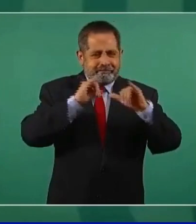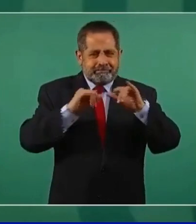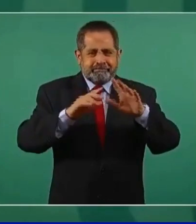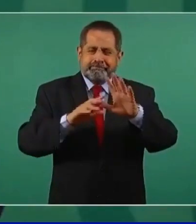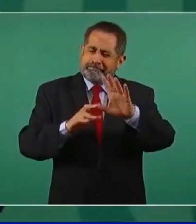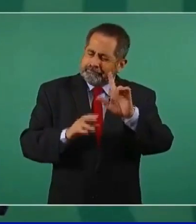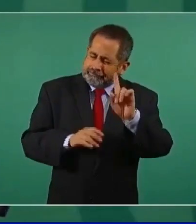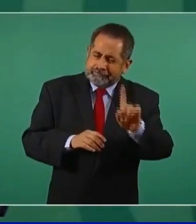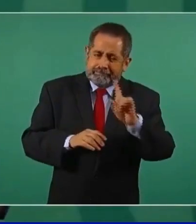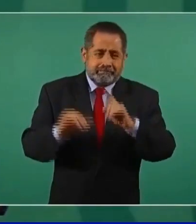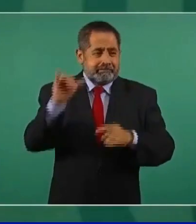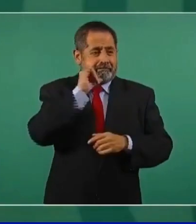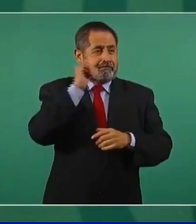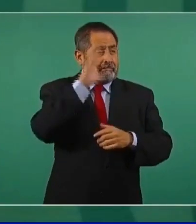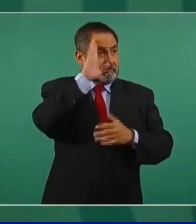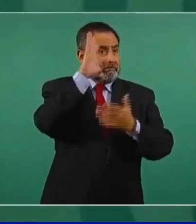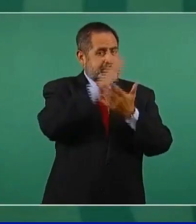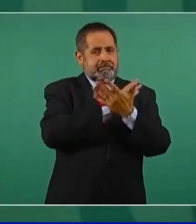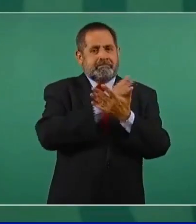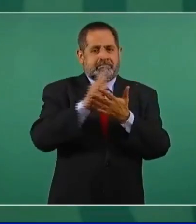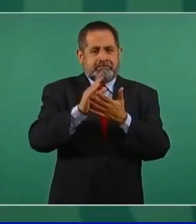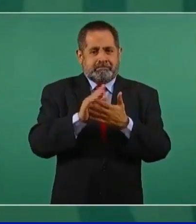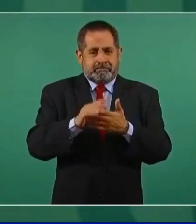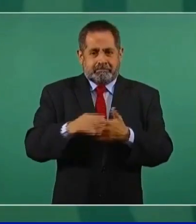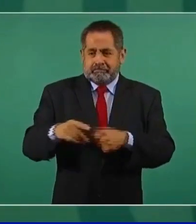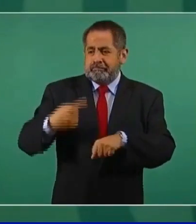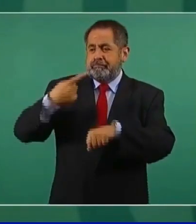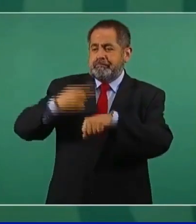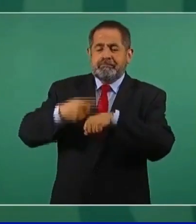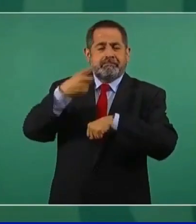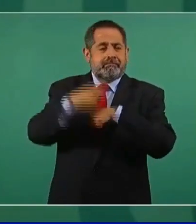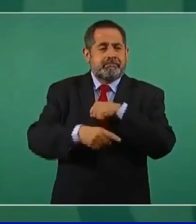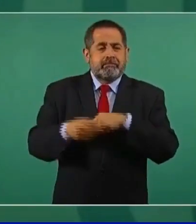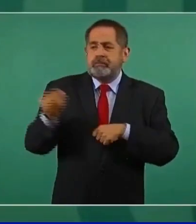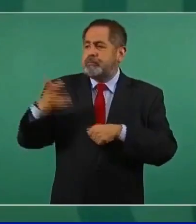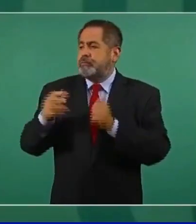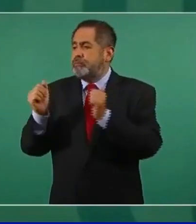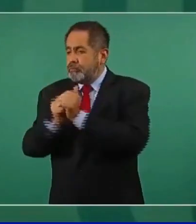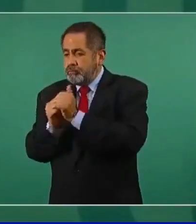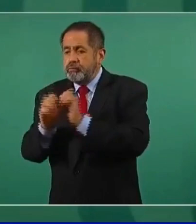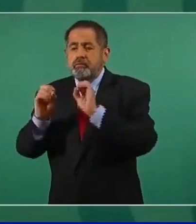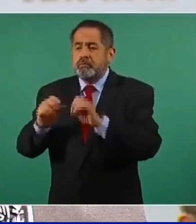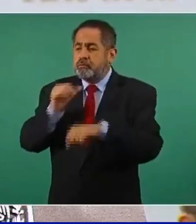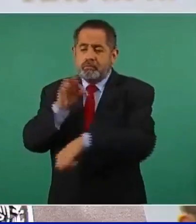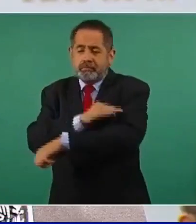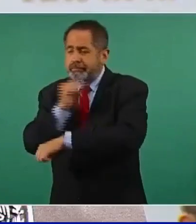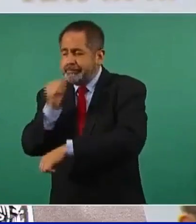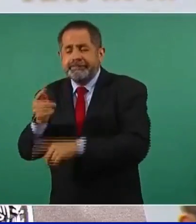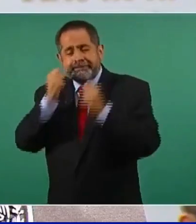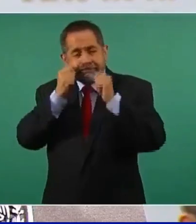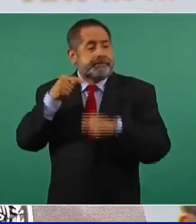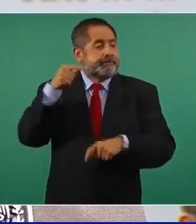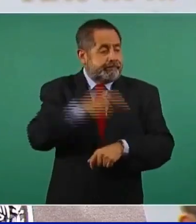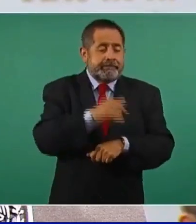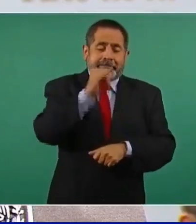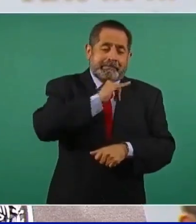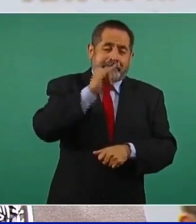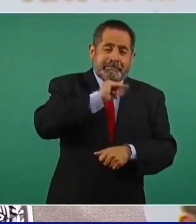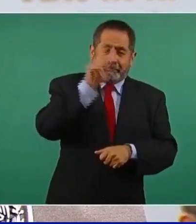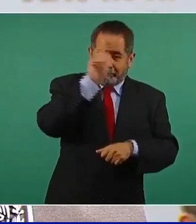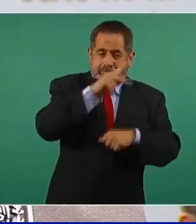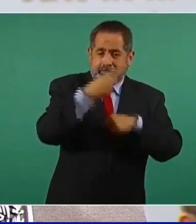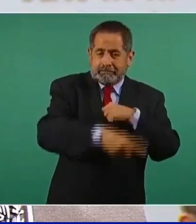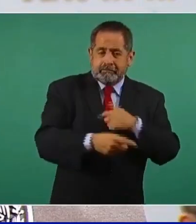en general el consumo excesivo de alcohol causa daños a la salud pública y a la salud individual, eso es muy conocido, pero